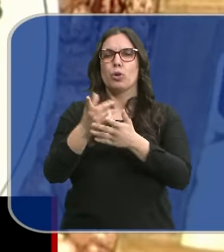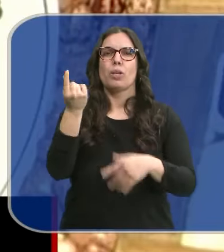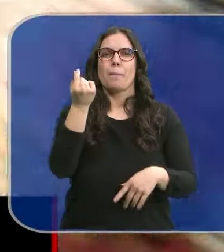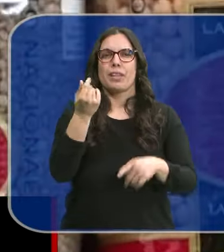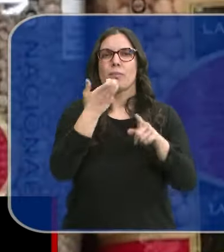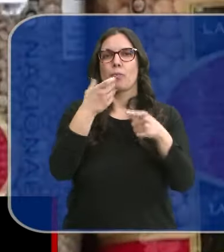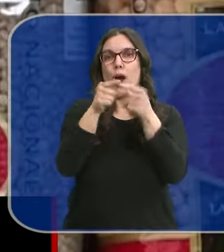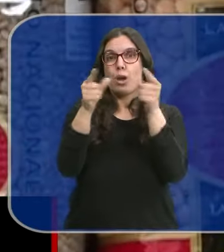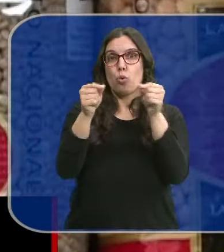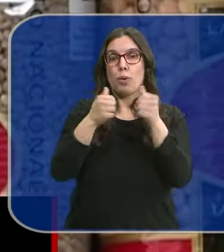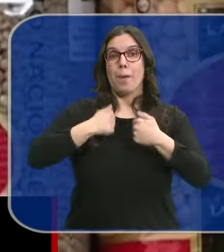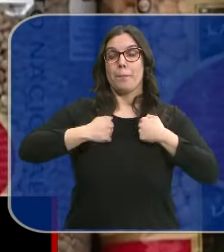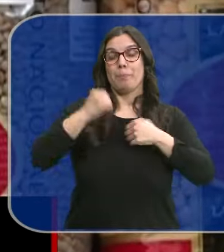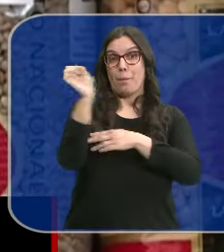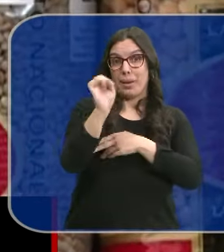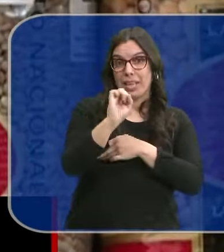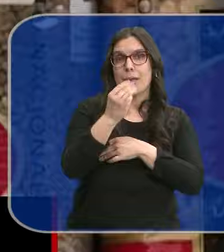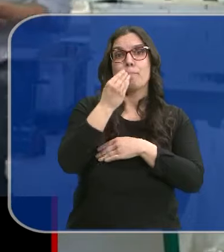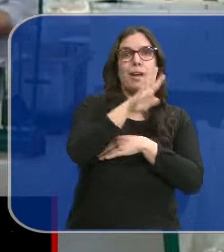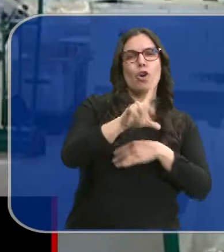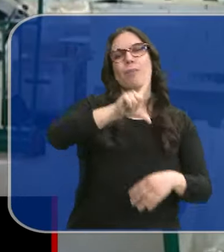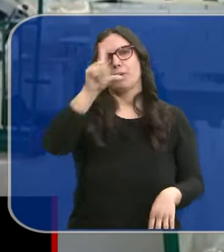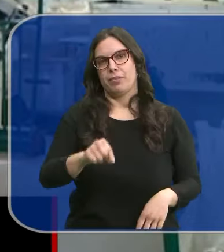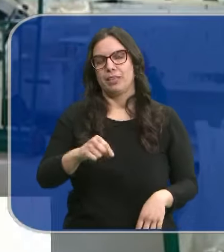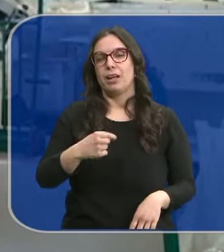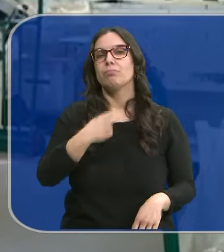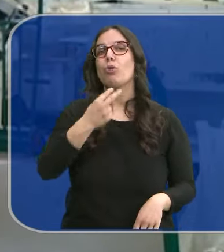La alubia de la Bañeza es la mejor y la más barata. Lo dice la OCO.